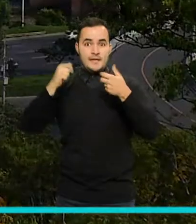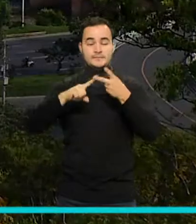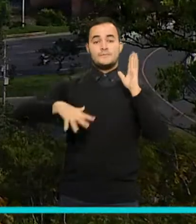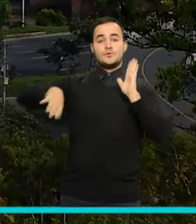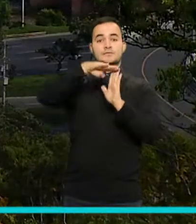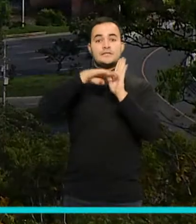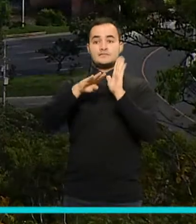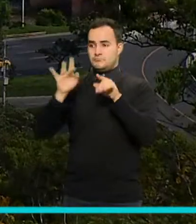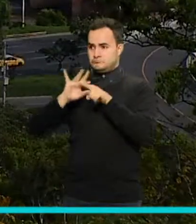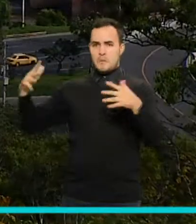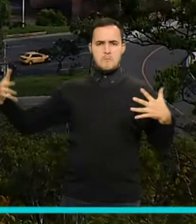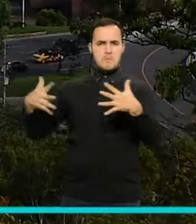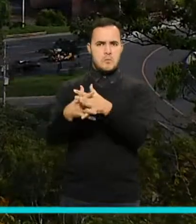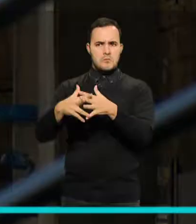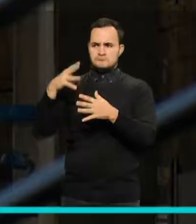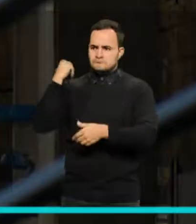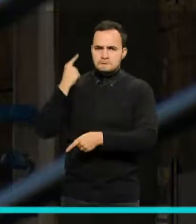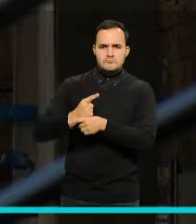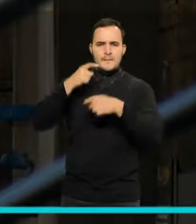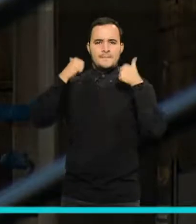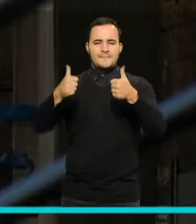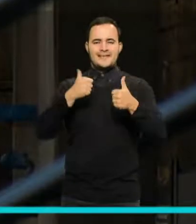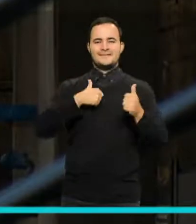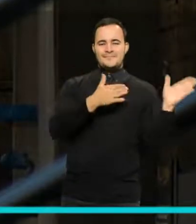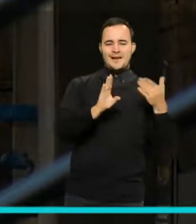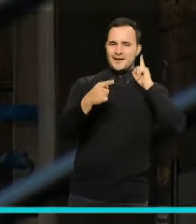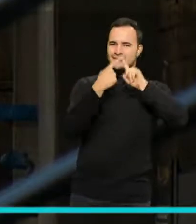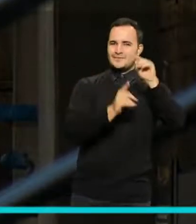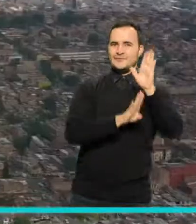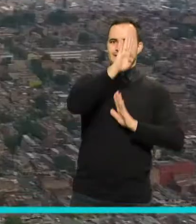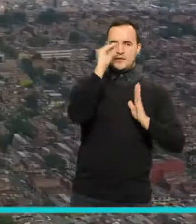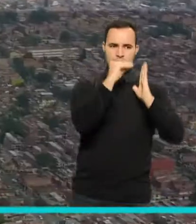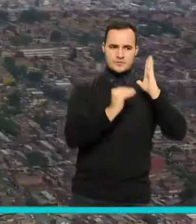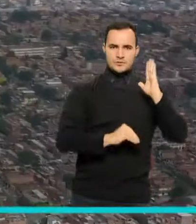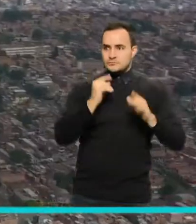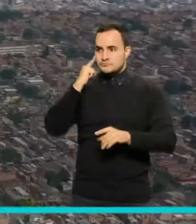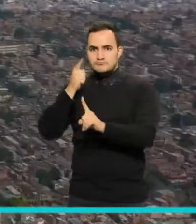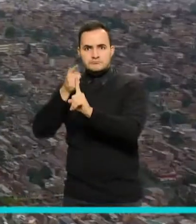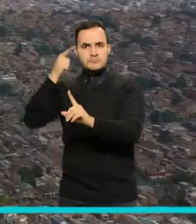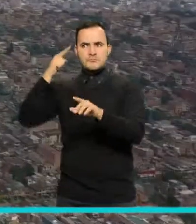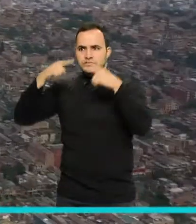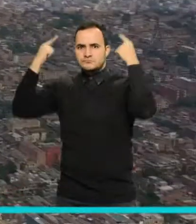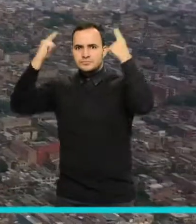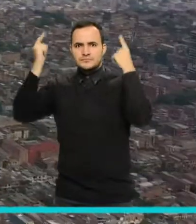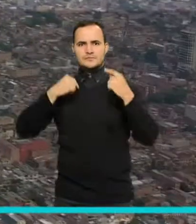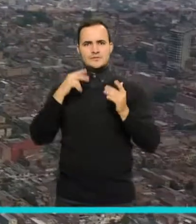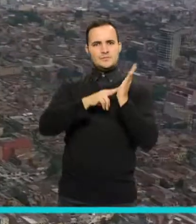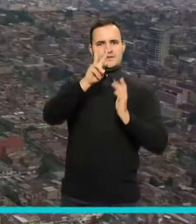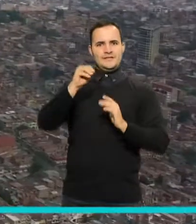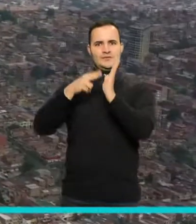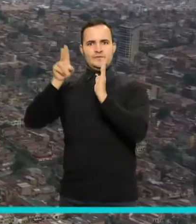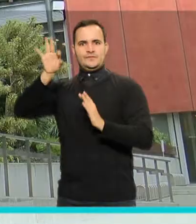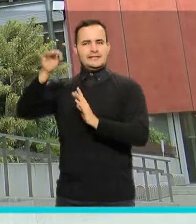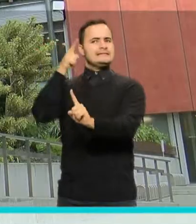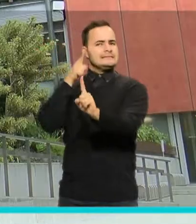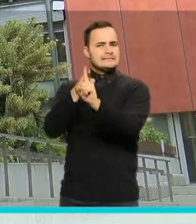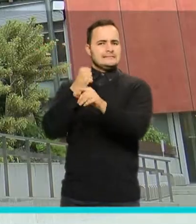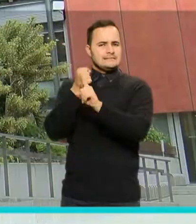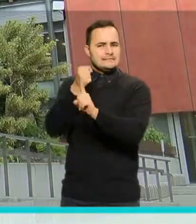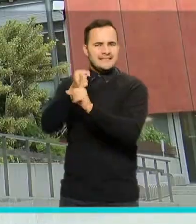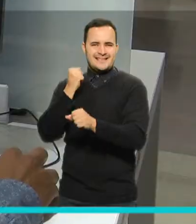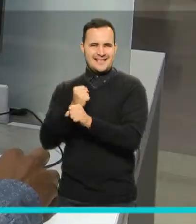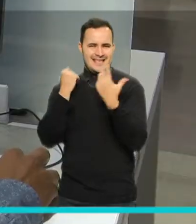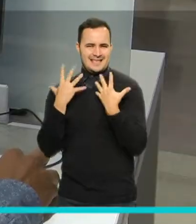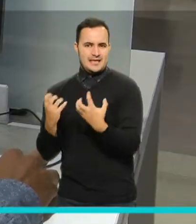públicas implementadas y los retos planteados por el Plan de Desarrollo Medellín Futuro 2020-2023 para